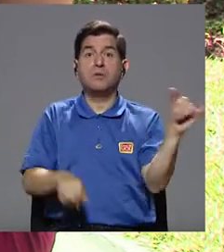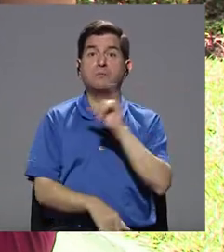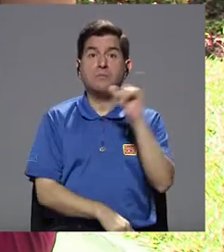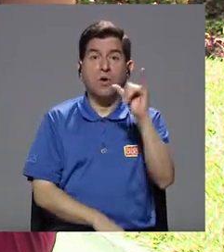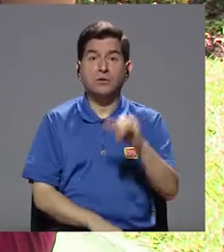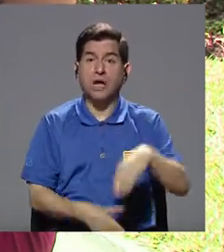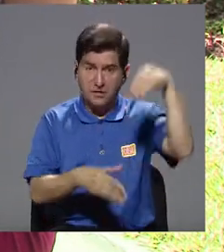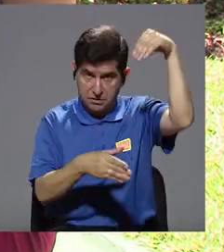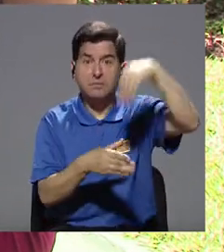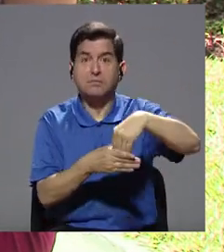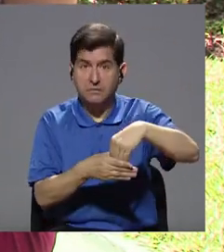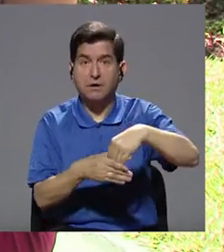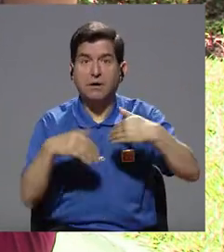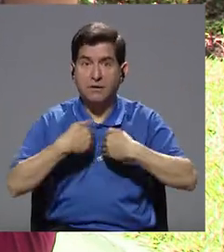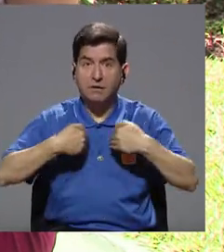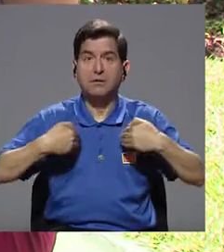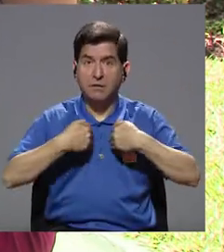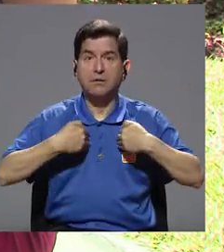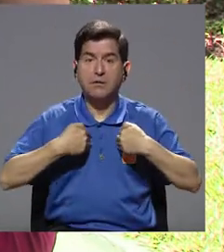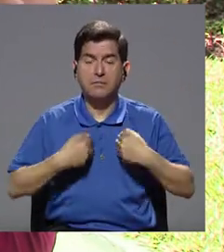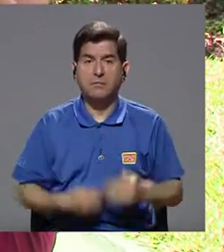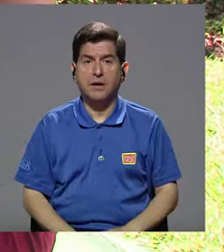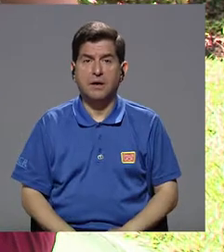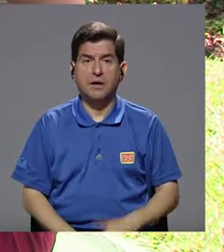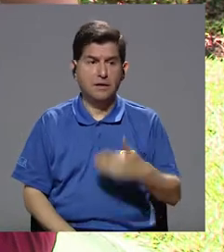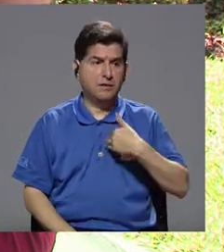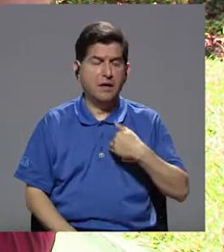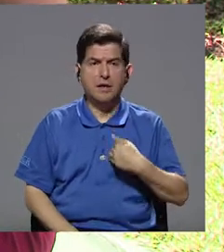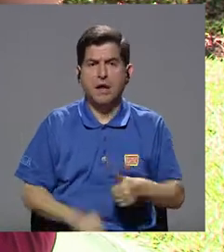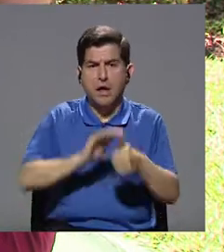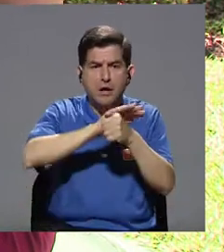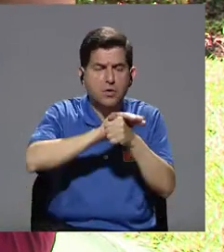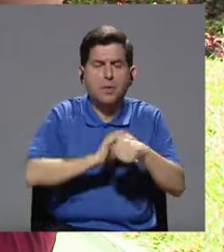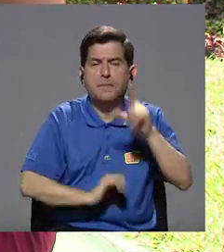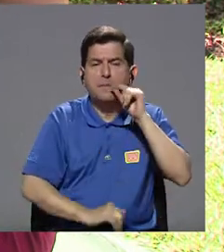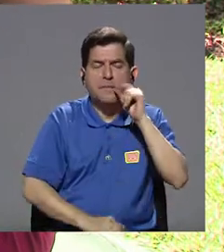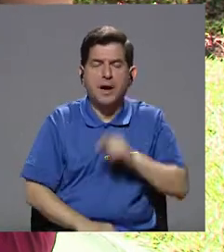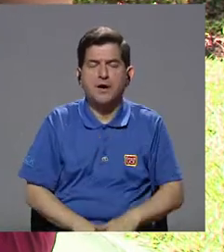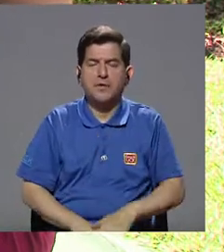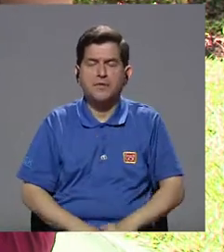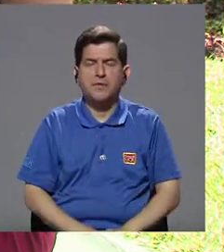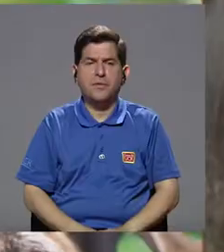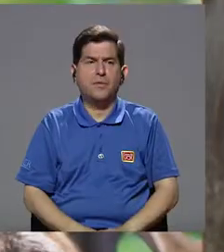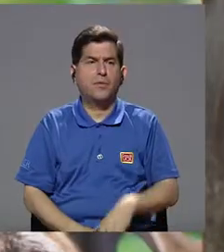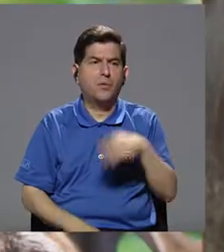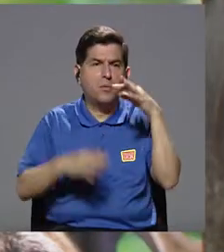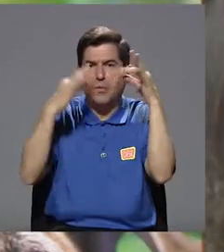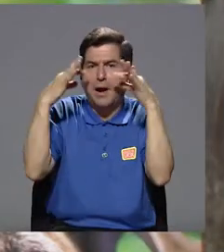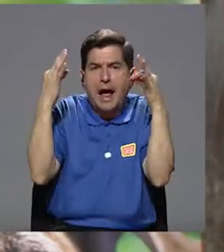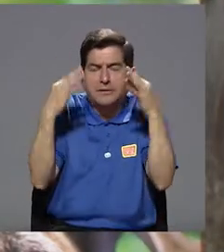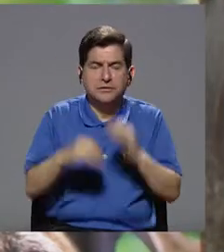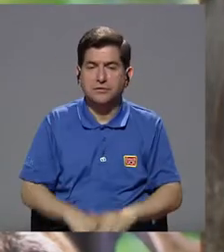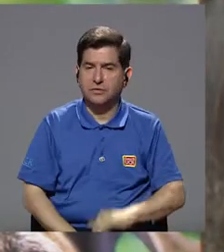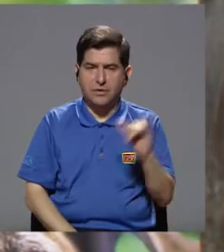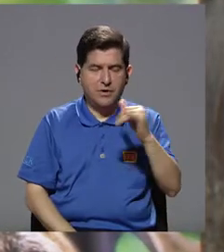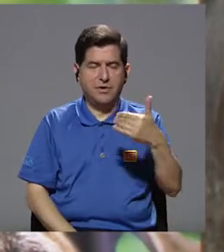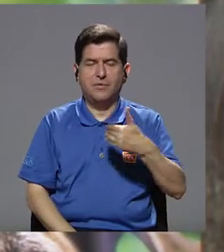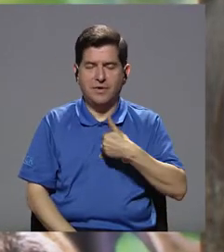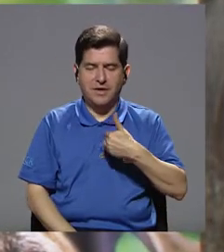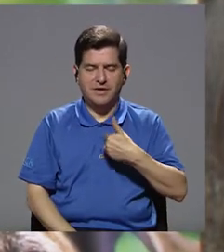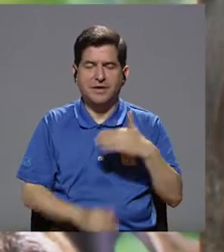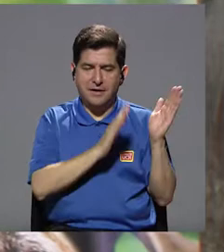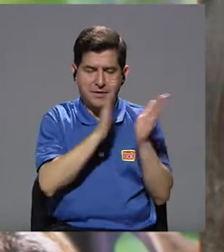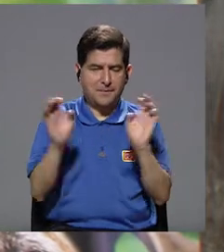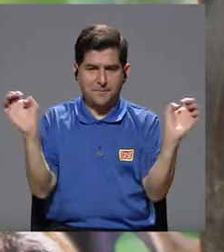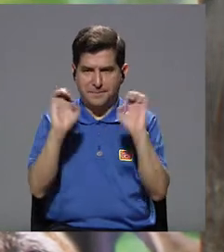también tomar en cuenta a los animales, ya sé que tengamos, no sé, una tortuga, un pajarito, un perro, gato. Por supuesto que sí, al igual que tenemos